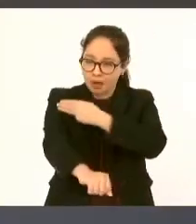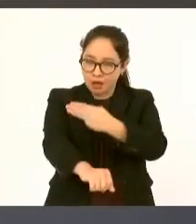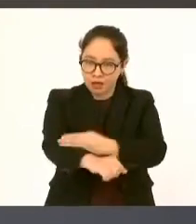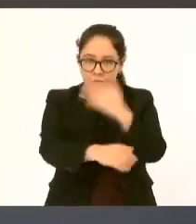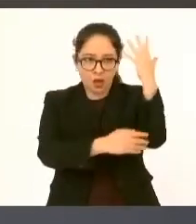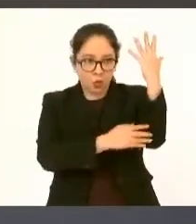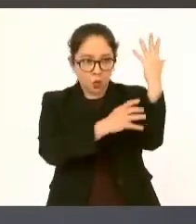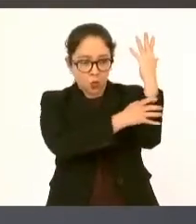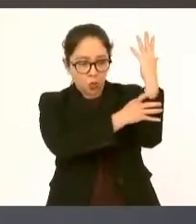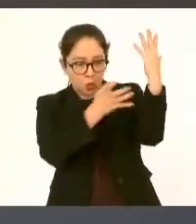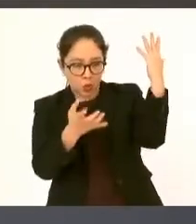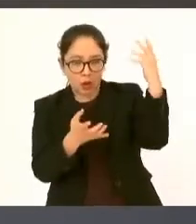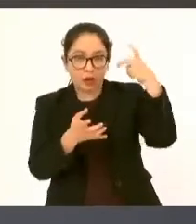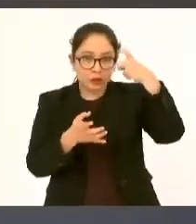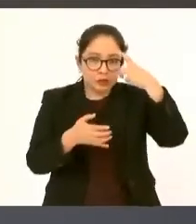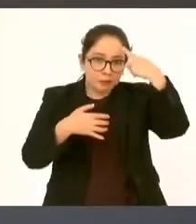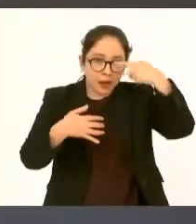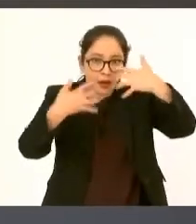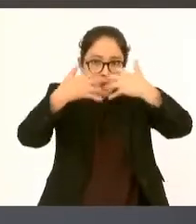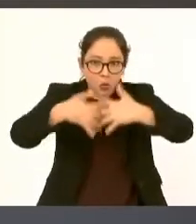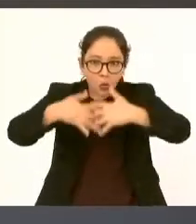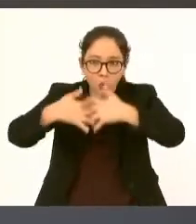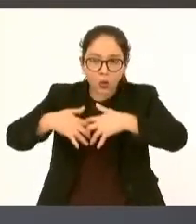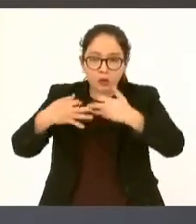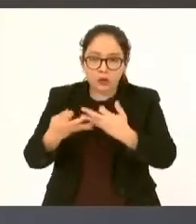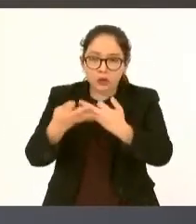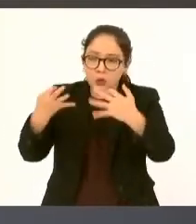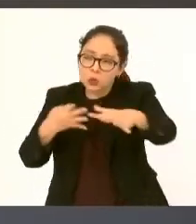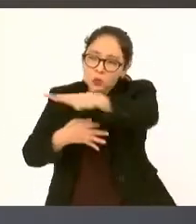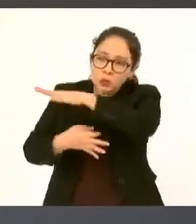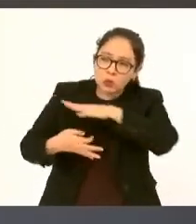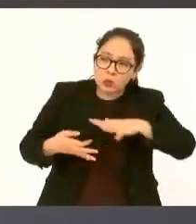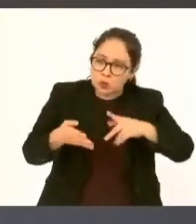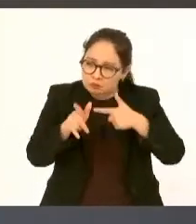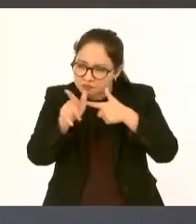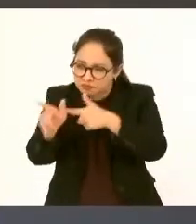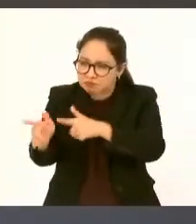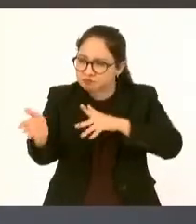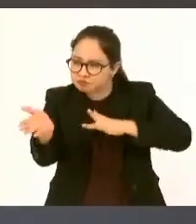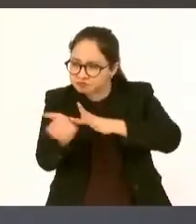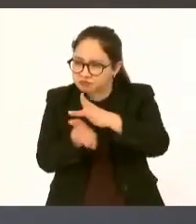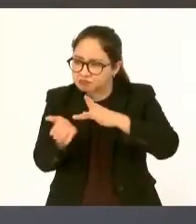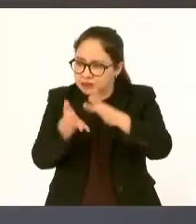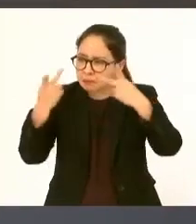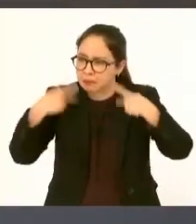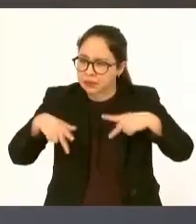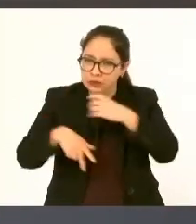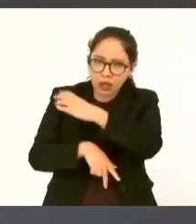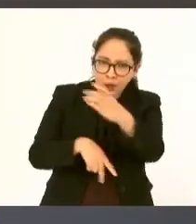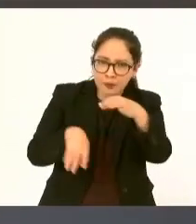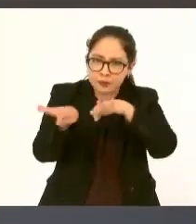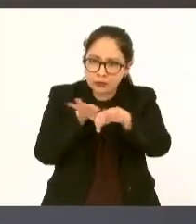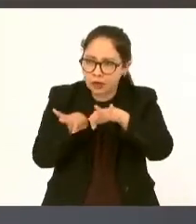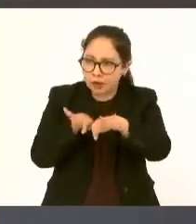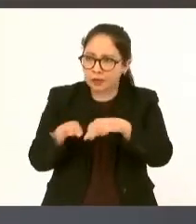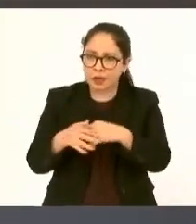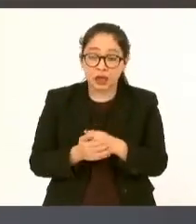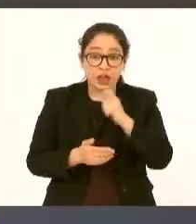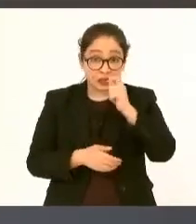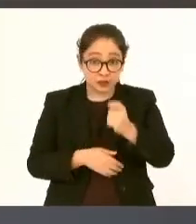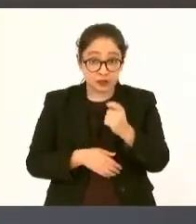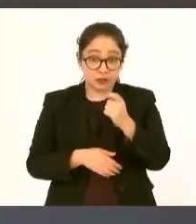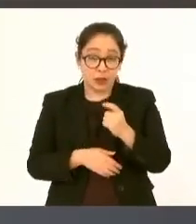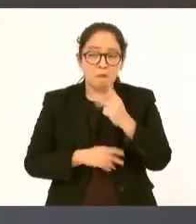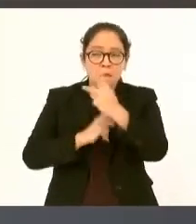es que se cultive la tierra y que el campesino tenga apoyo no es crédito es